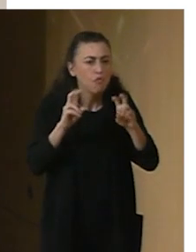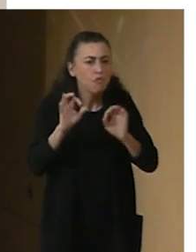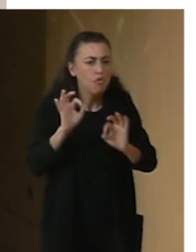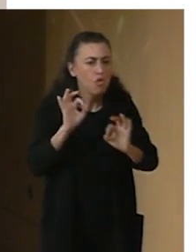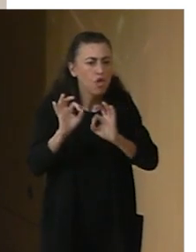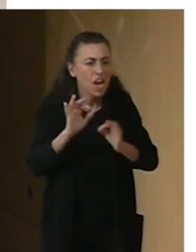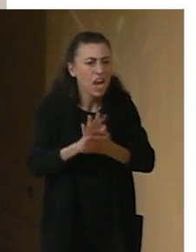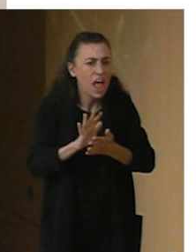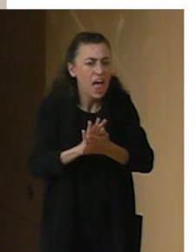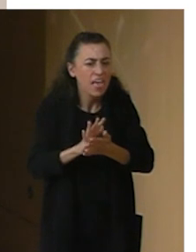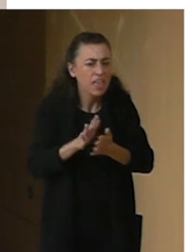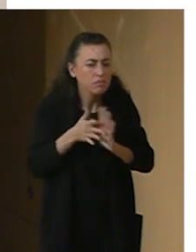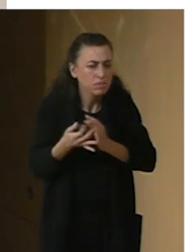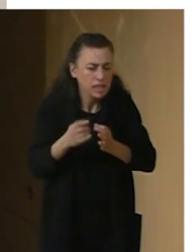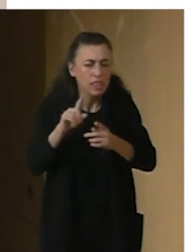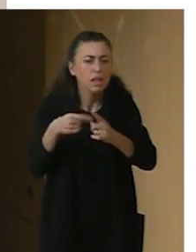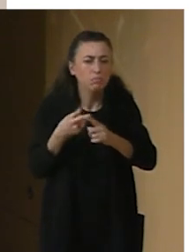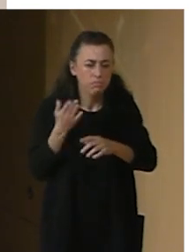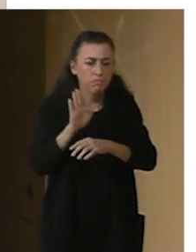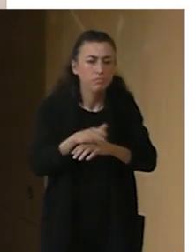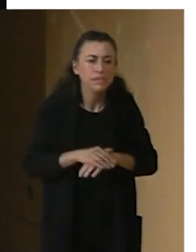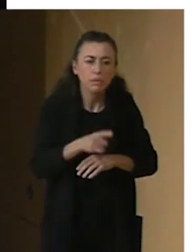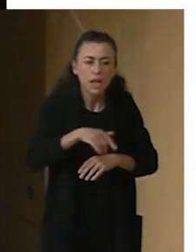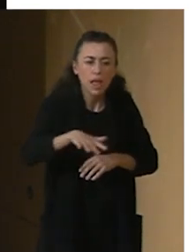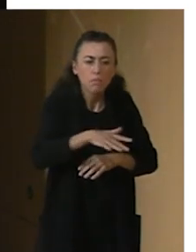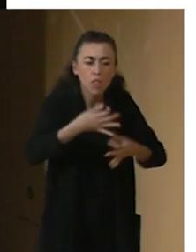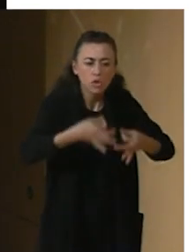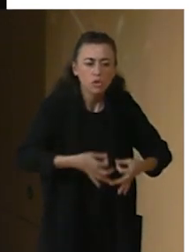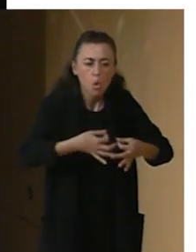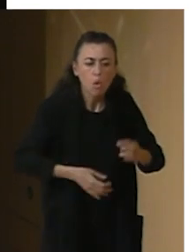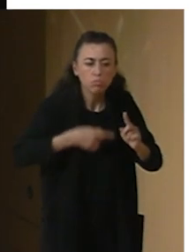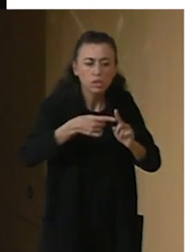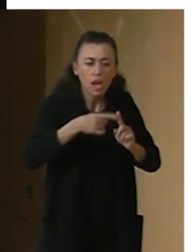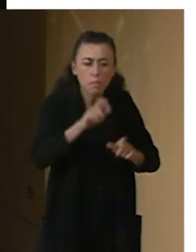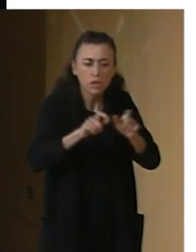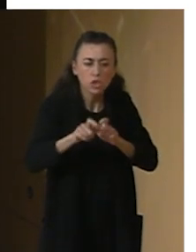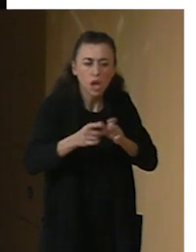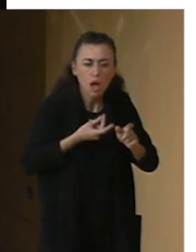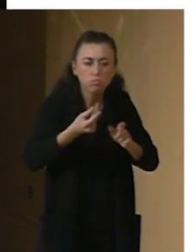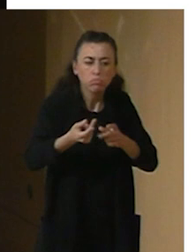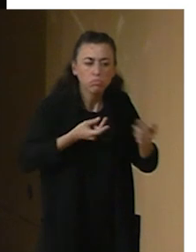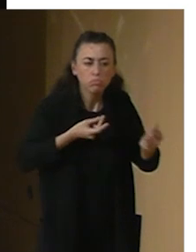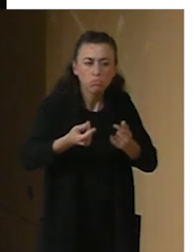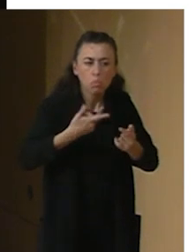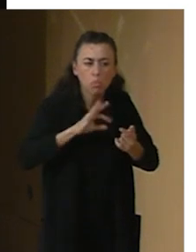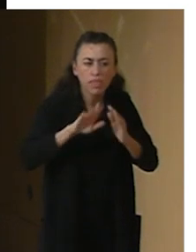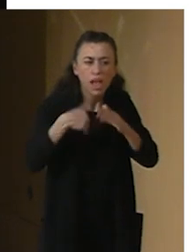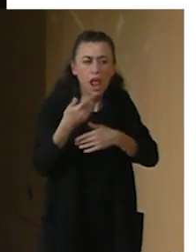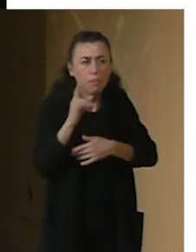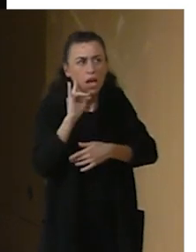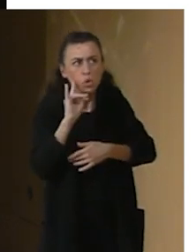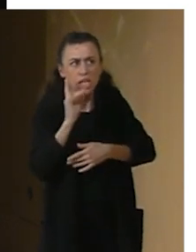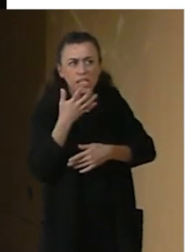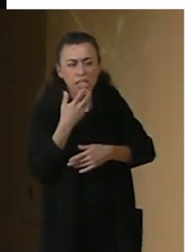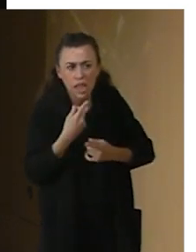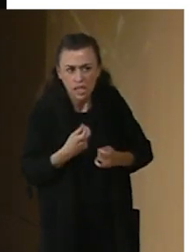Cuenta con espacios seguros para que las personas puedan salir y aislarse acústicamente en el momento